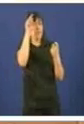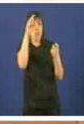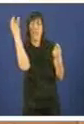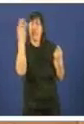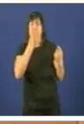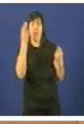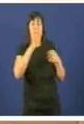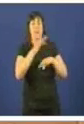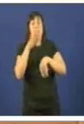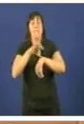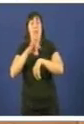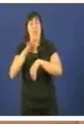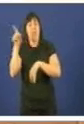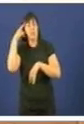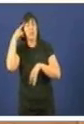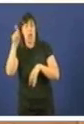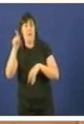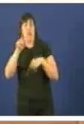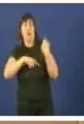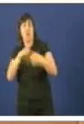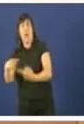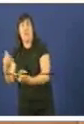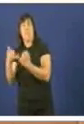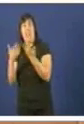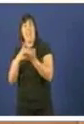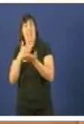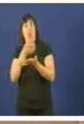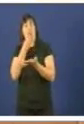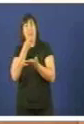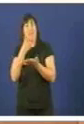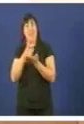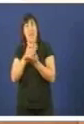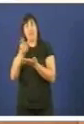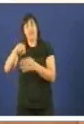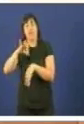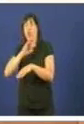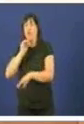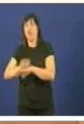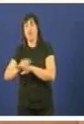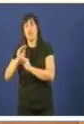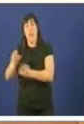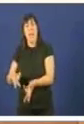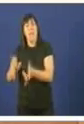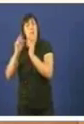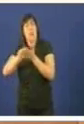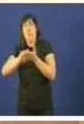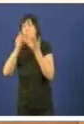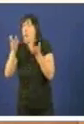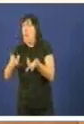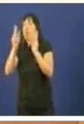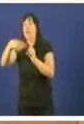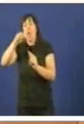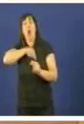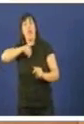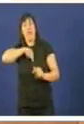responsables e consecuentes aplicando un catálogo de medicamentos dentro da súa liberdade de prescripción en